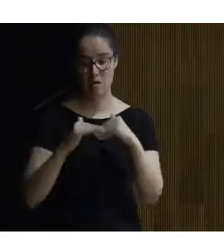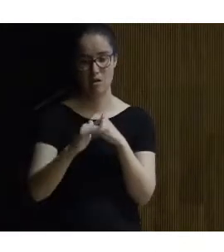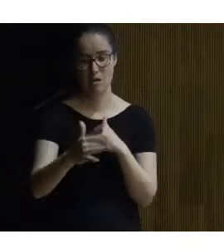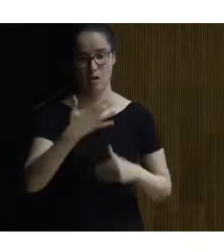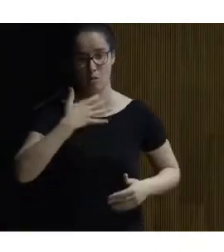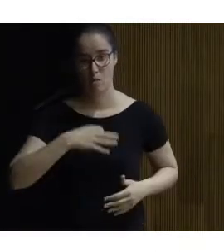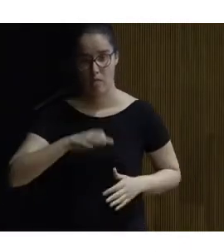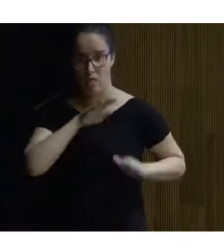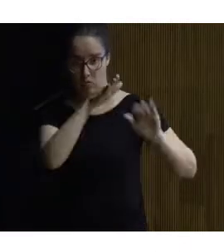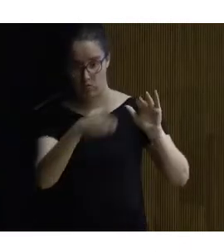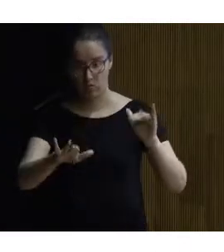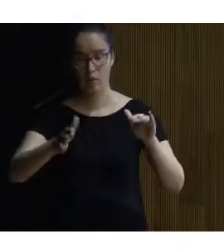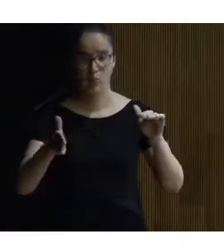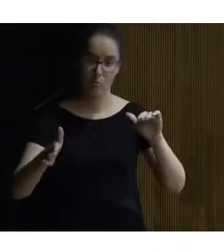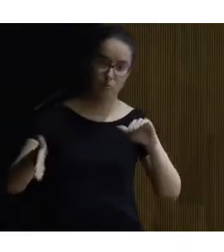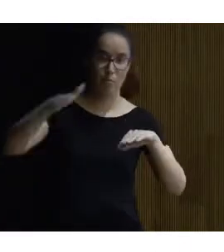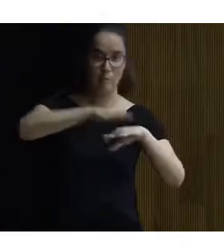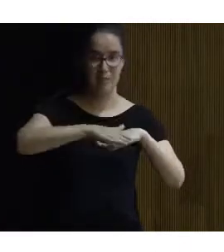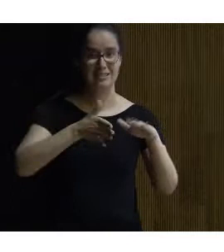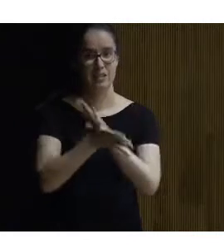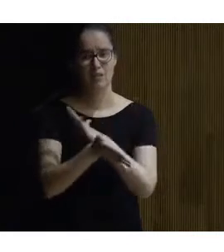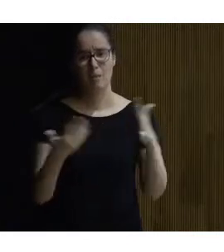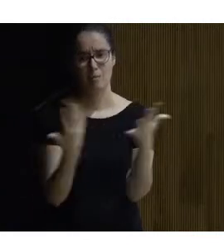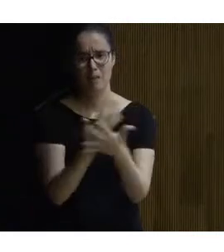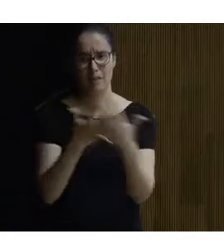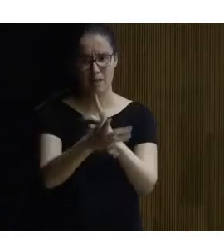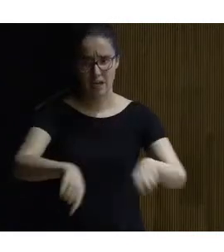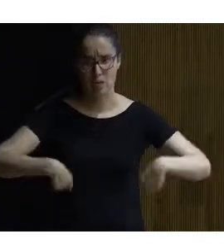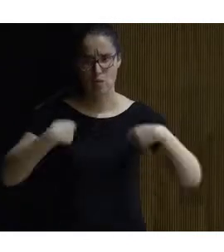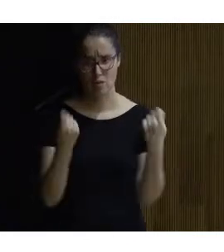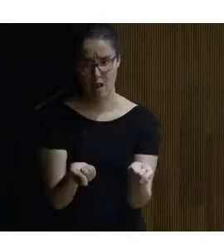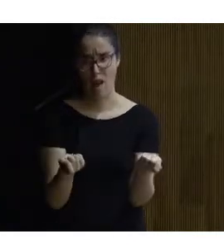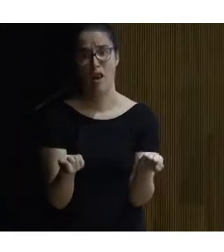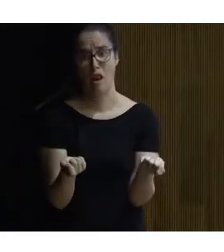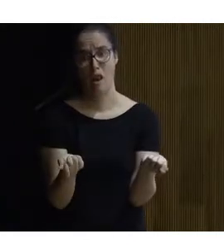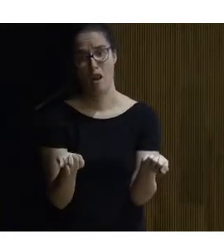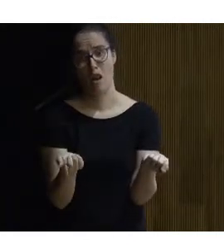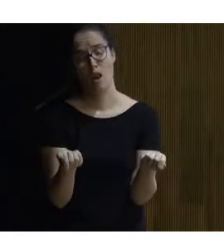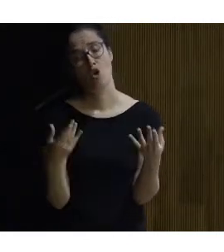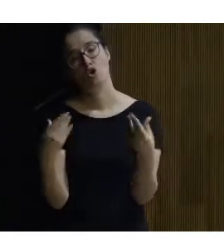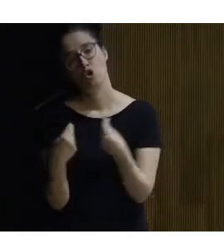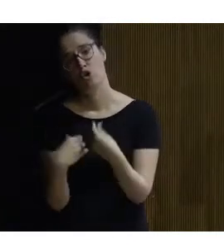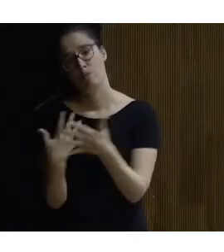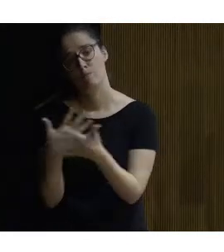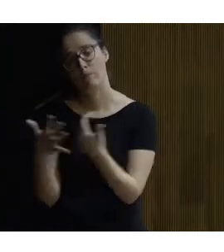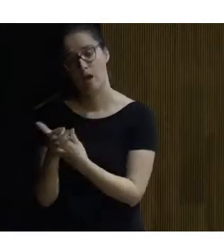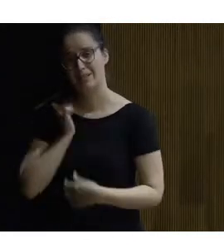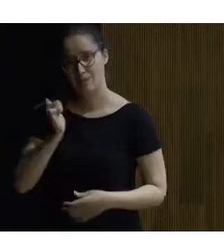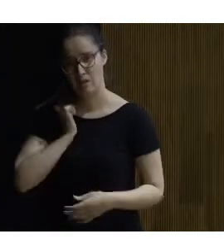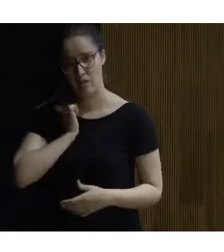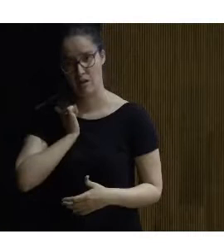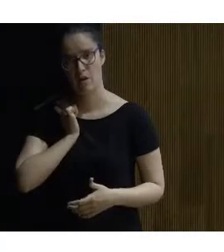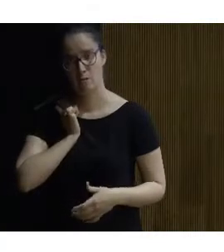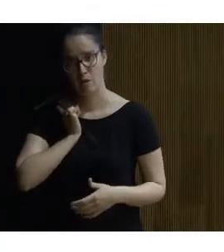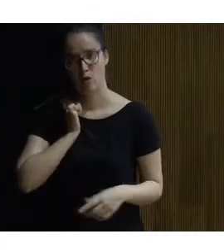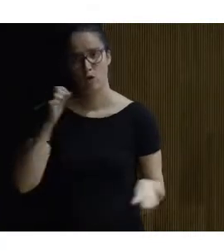se produce una vaguada pues ese relleno es decir una mezcla de pavimento natural digamos tratado con pavimento artificial ¿no? pero